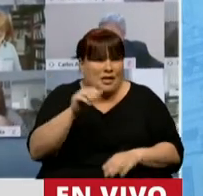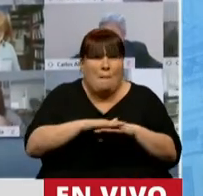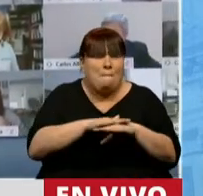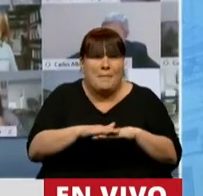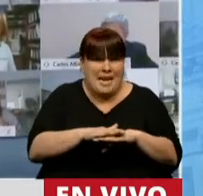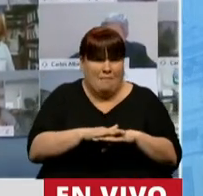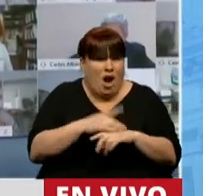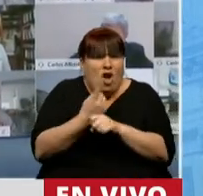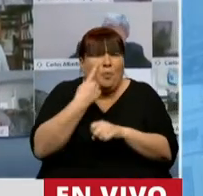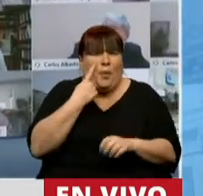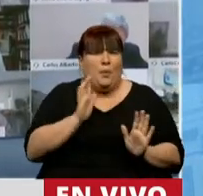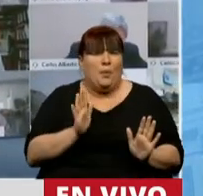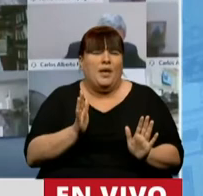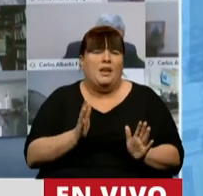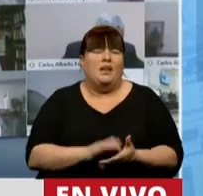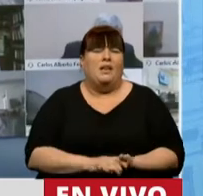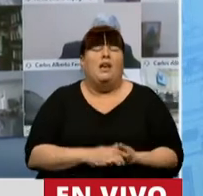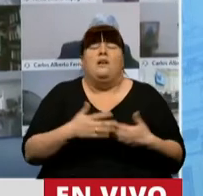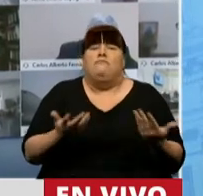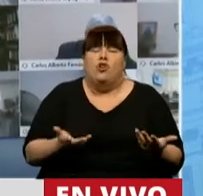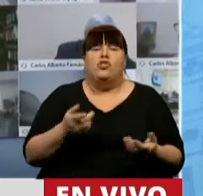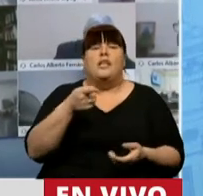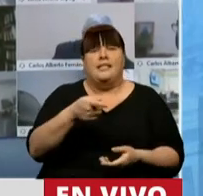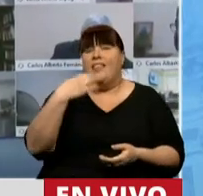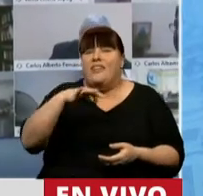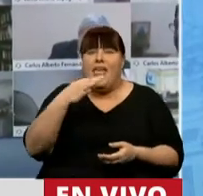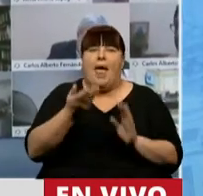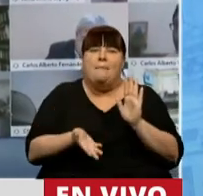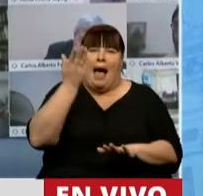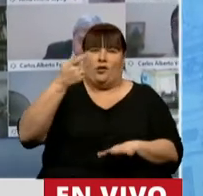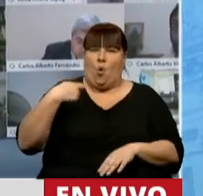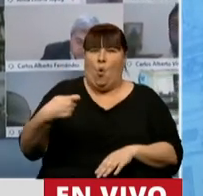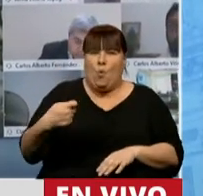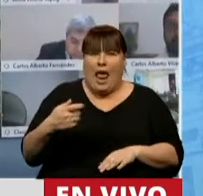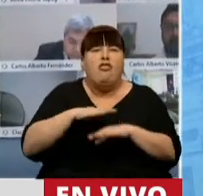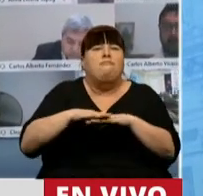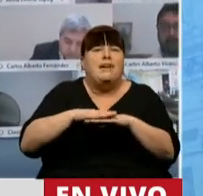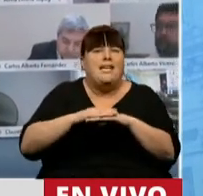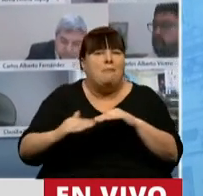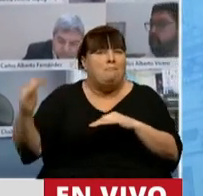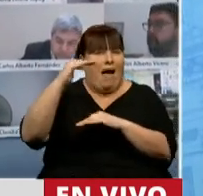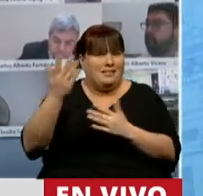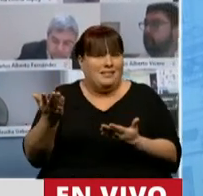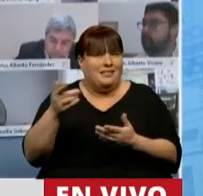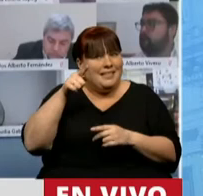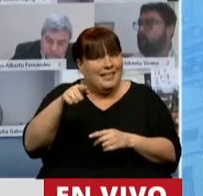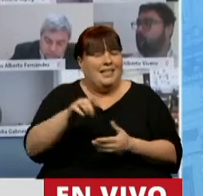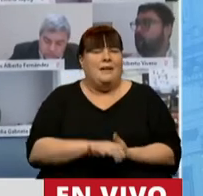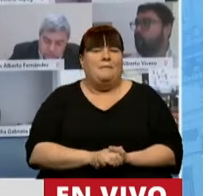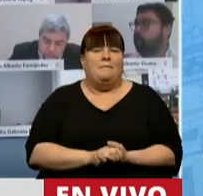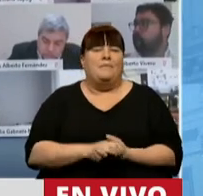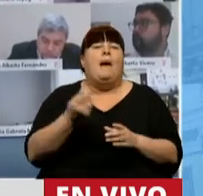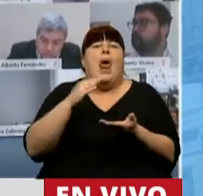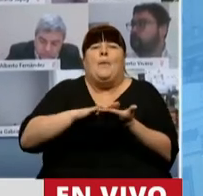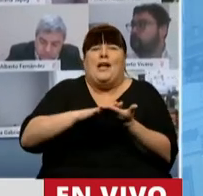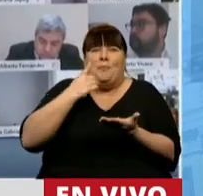es la mínima, no se puede vivir. Entonces, justamente hay que elevar la jubilación mínima a ese nivel de